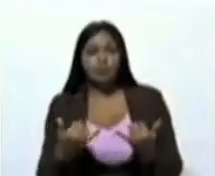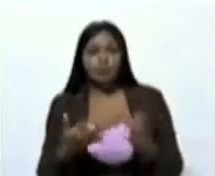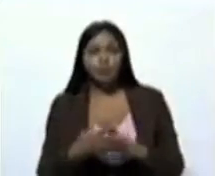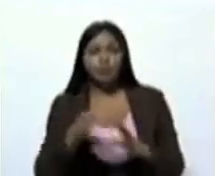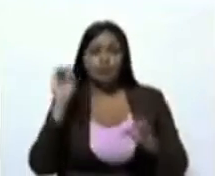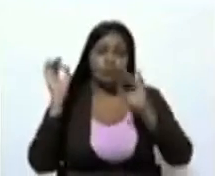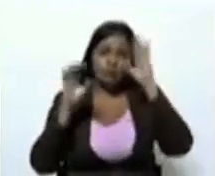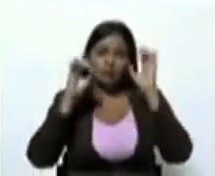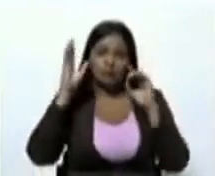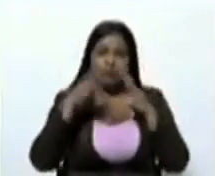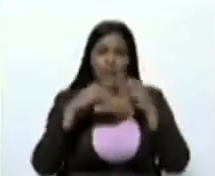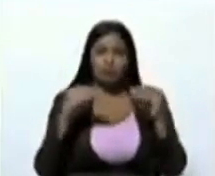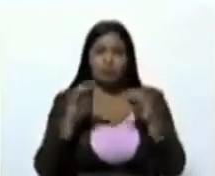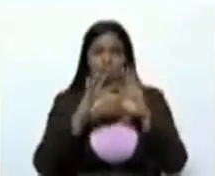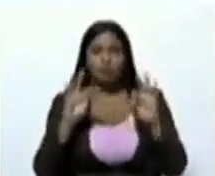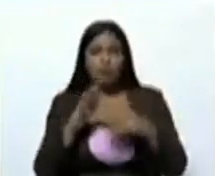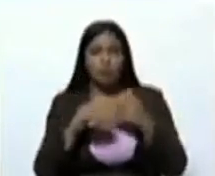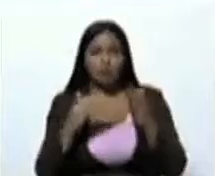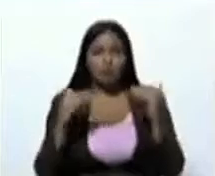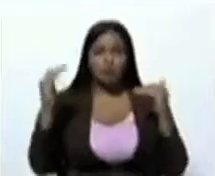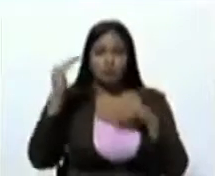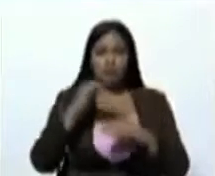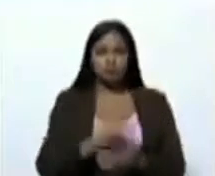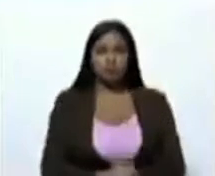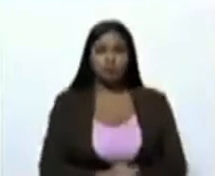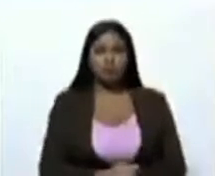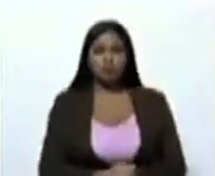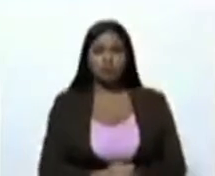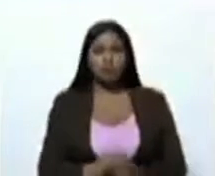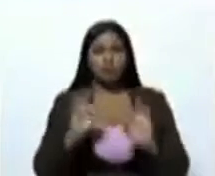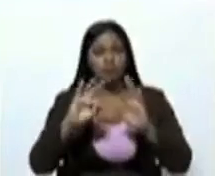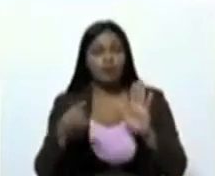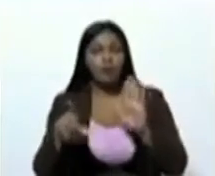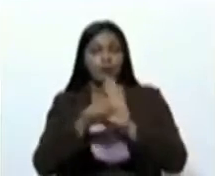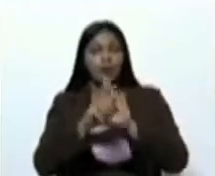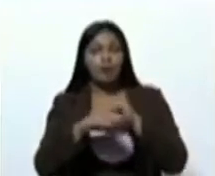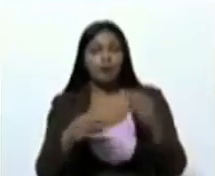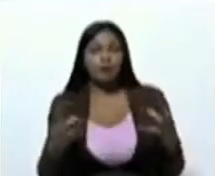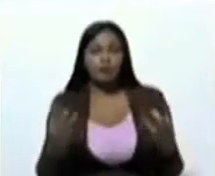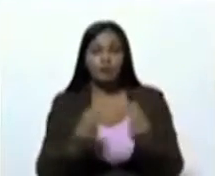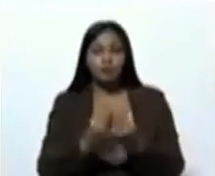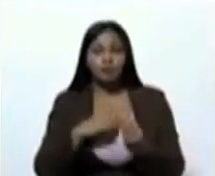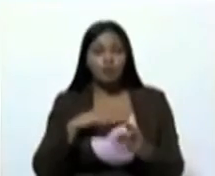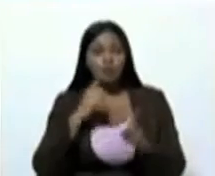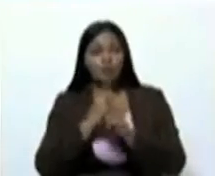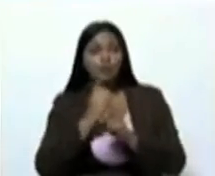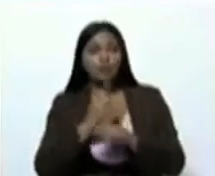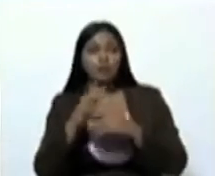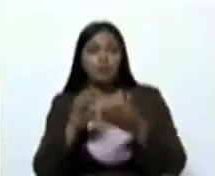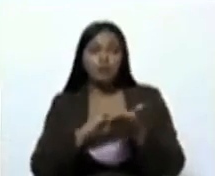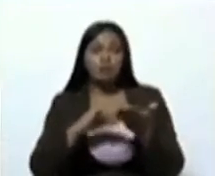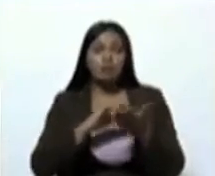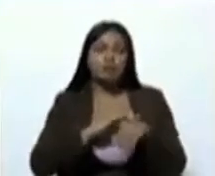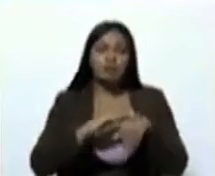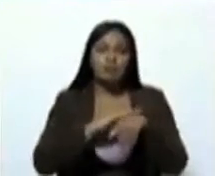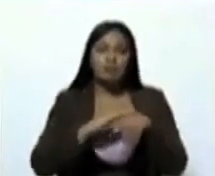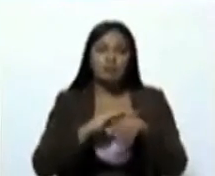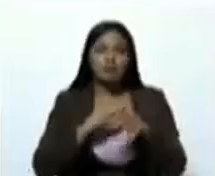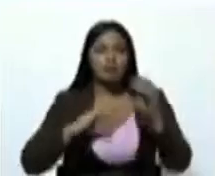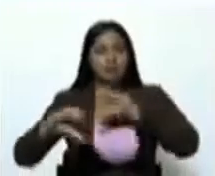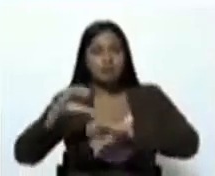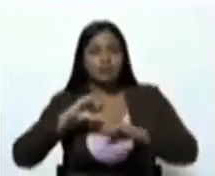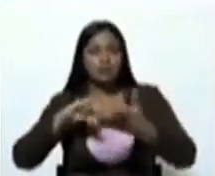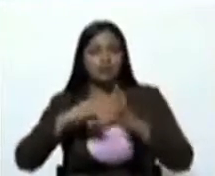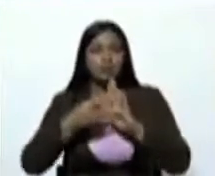inventores en todos los niveles. De tal manera que la ley en conjunto le da competencias al Ministerio de Ciencia y Tecnología como órgano rector